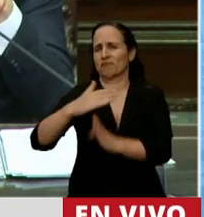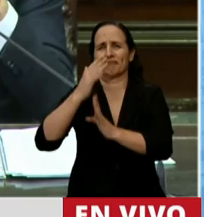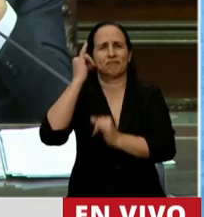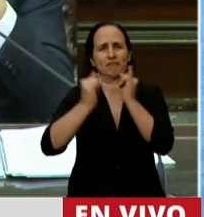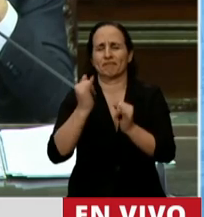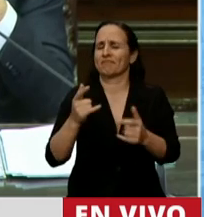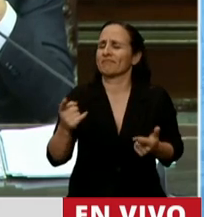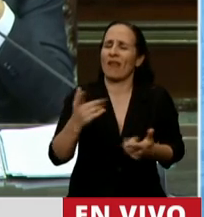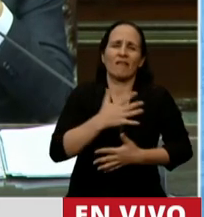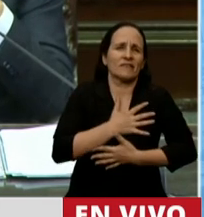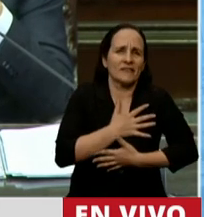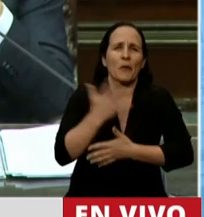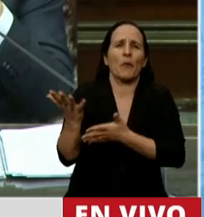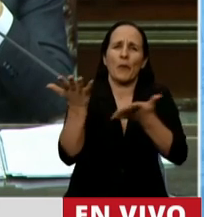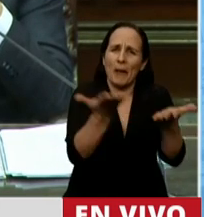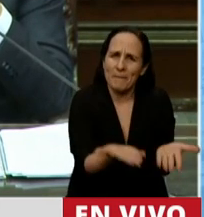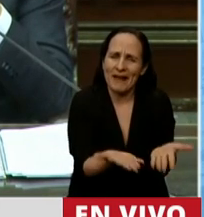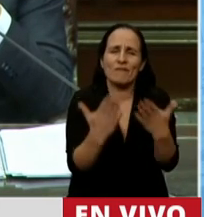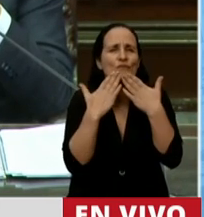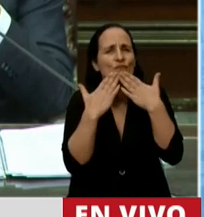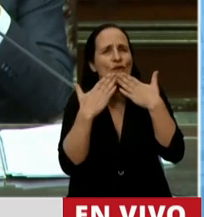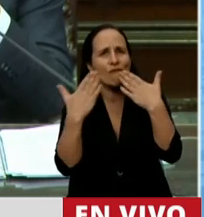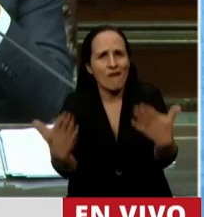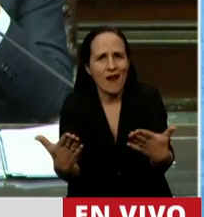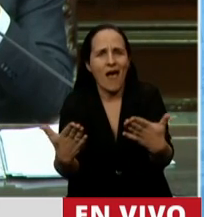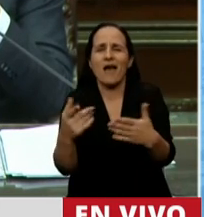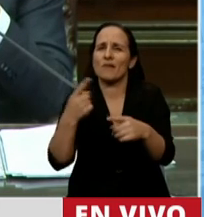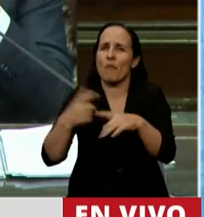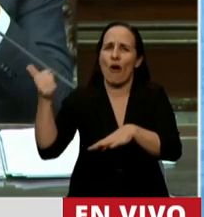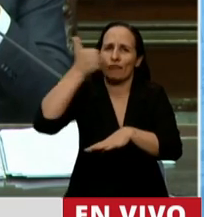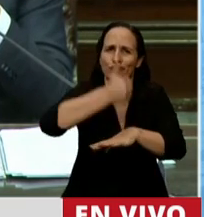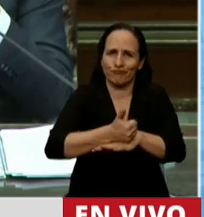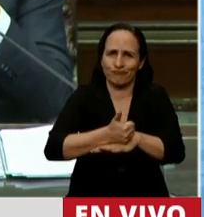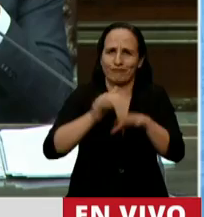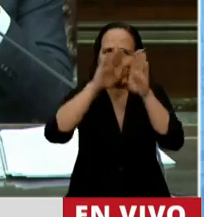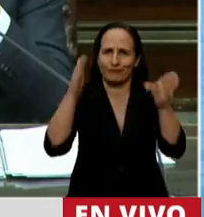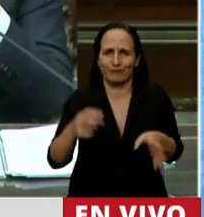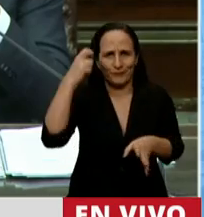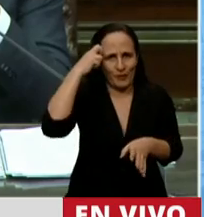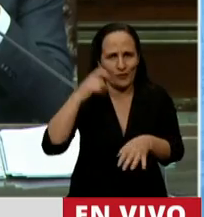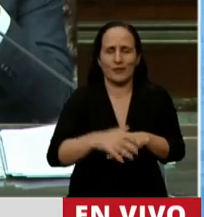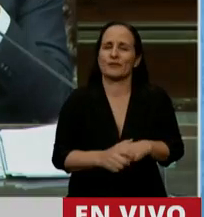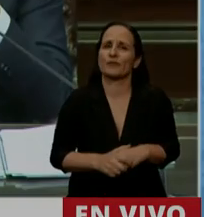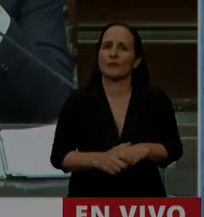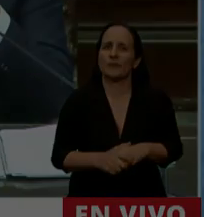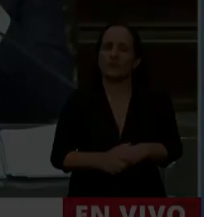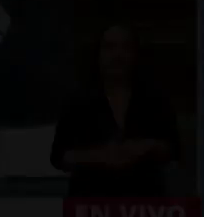a quien le damos una cordial bienvenida y le agradecemos muchísimo su presencia en este recinto. Gracias, diputada.